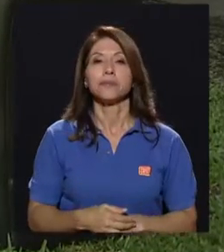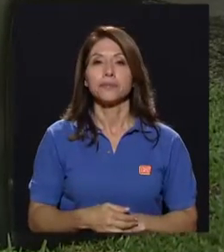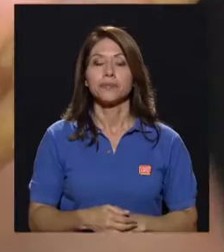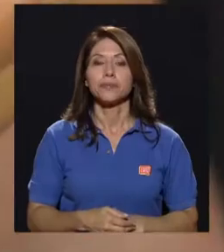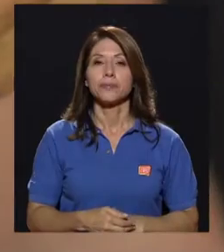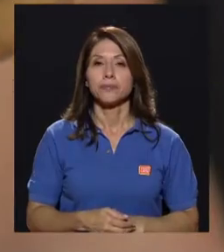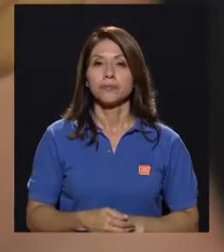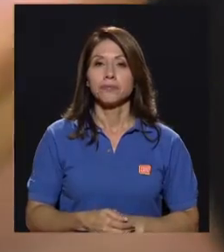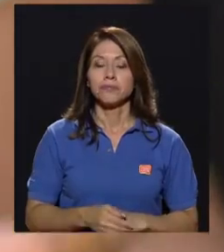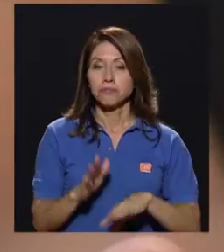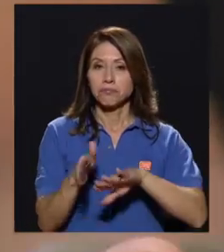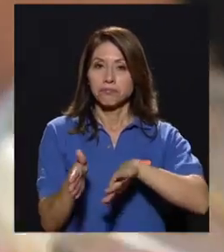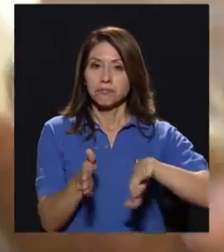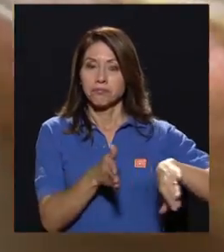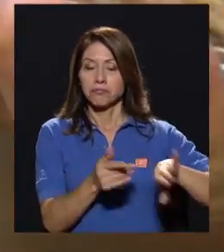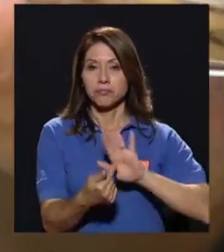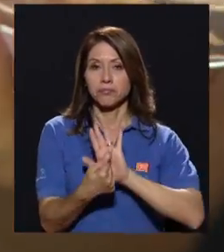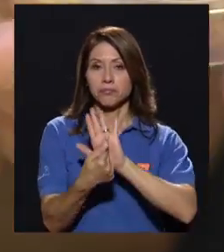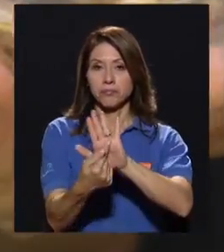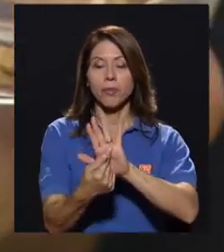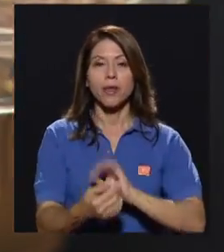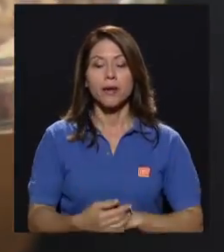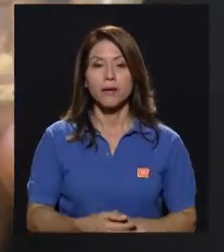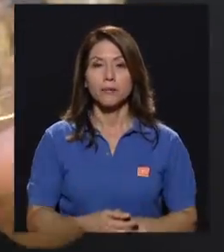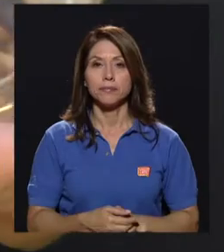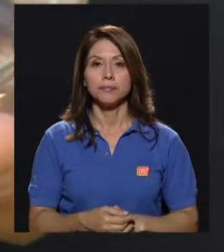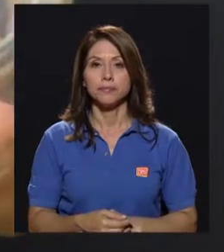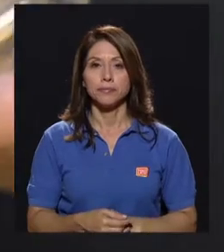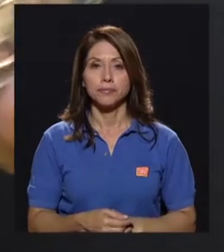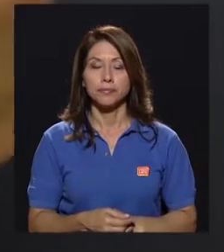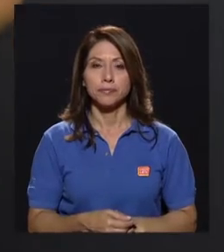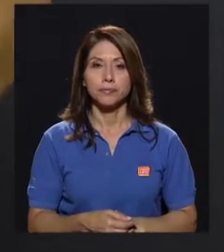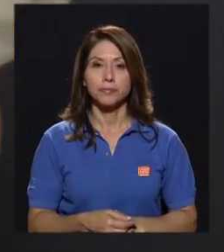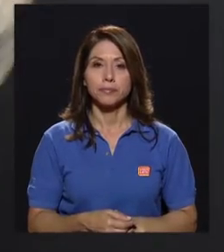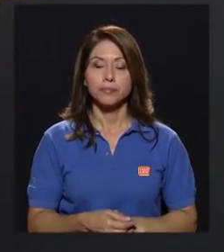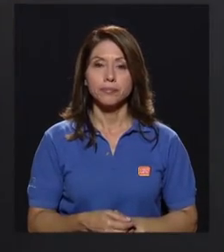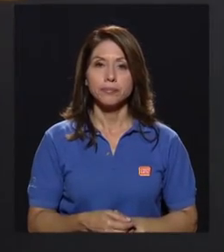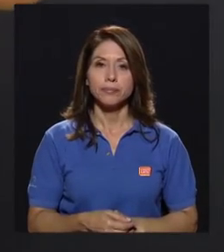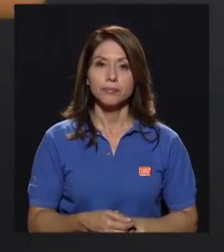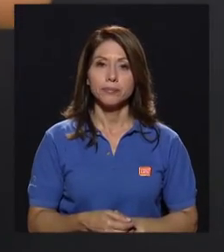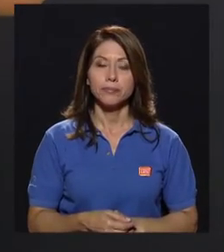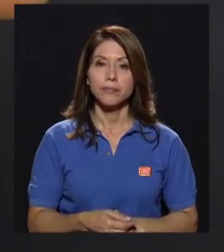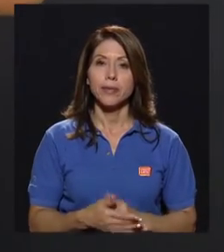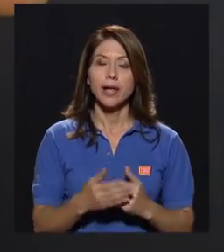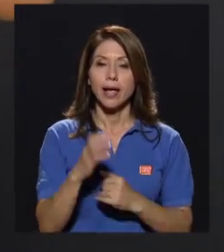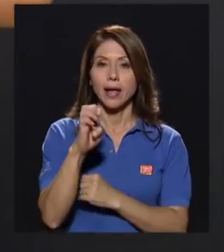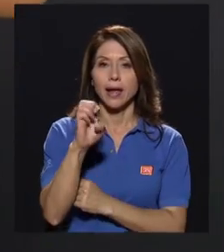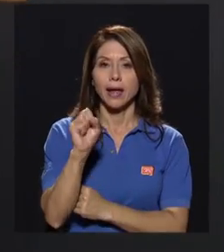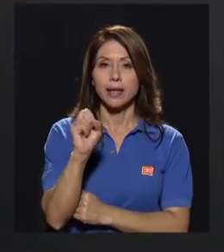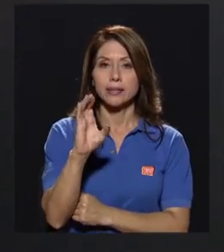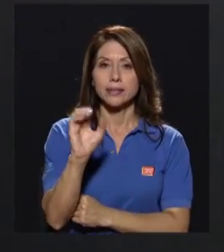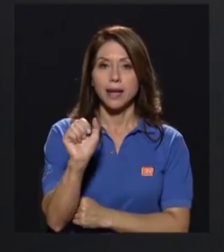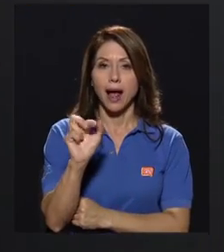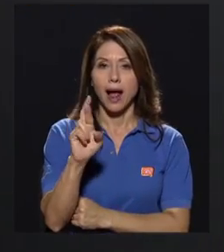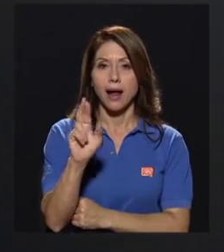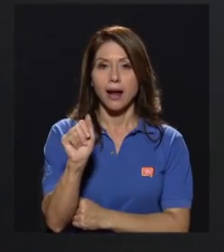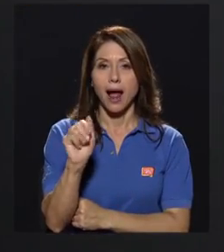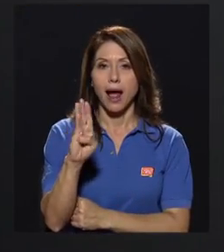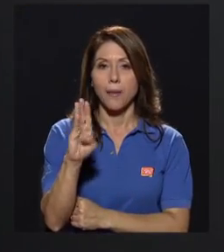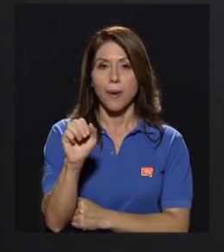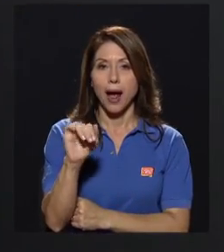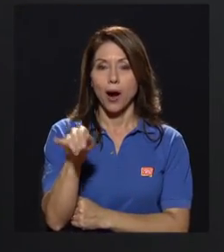Y por este otro lado tenemos los escarabajos,